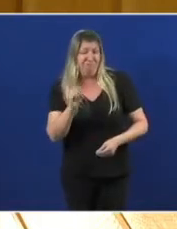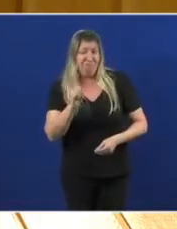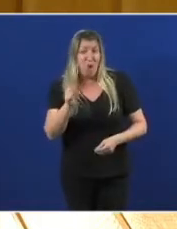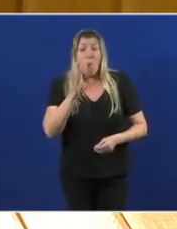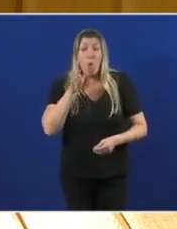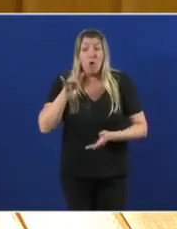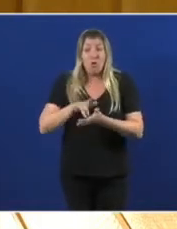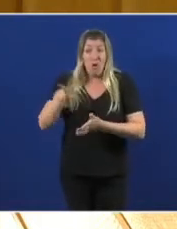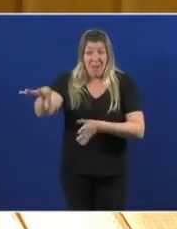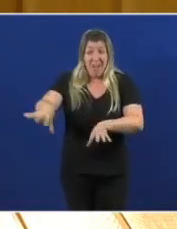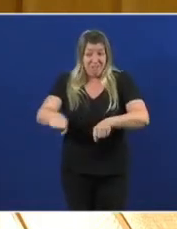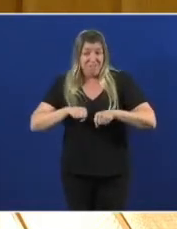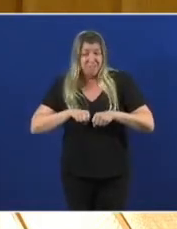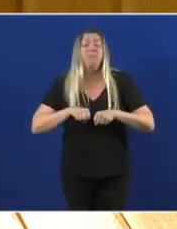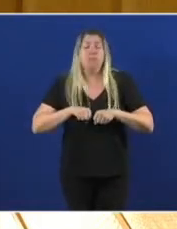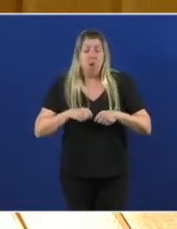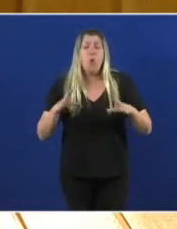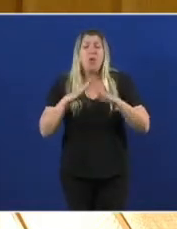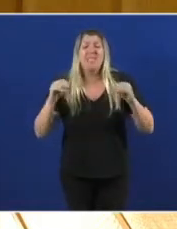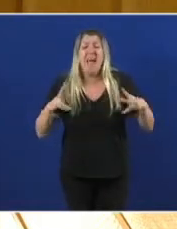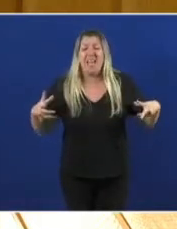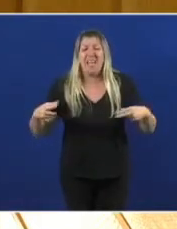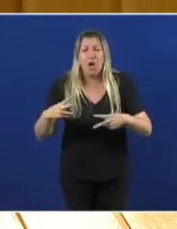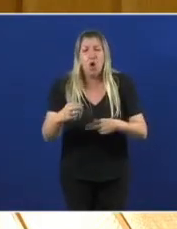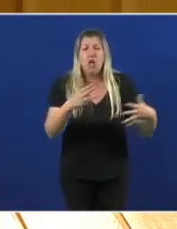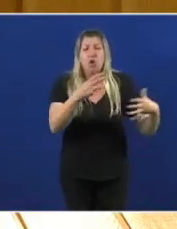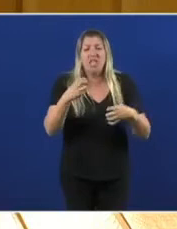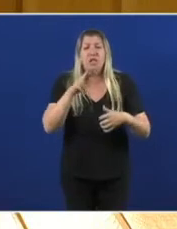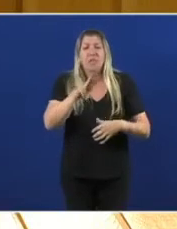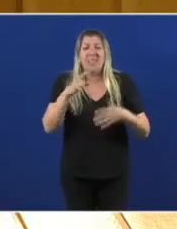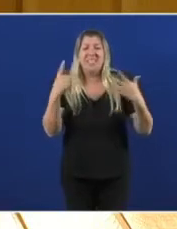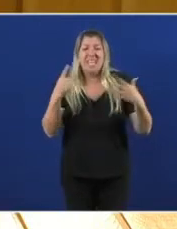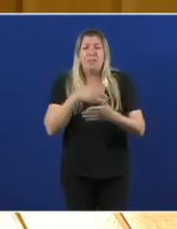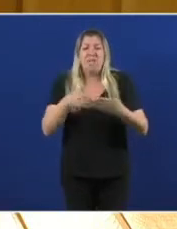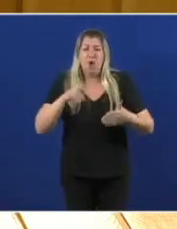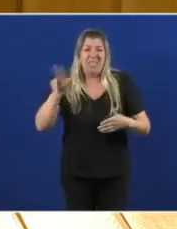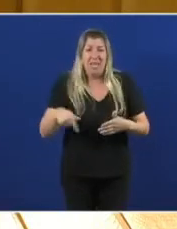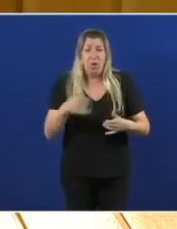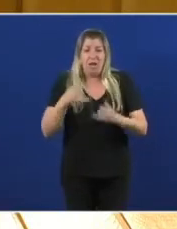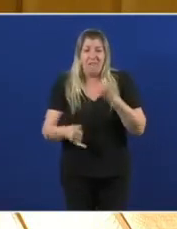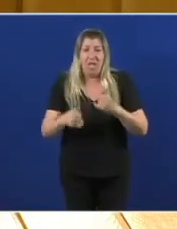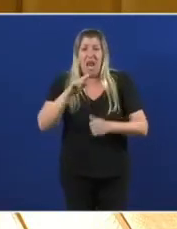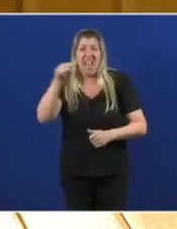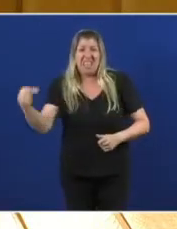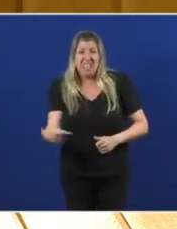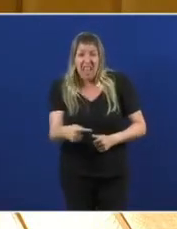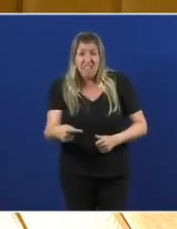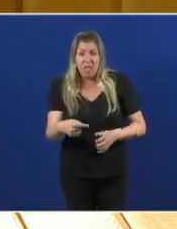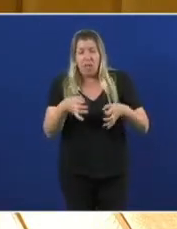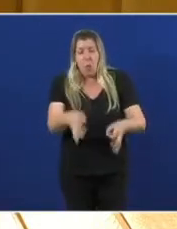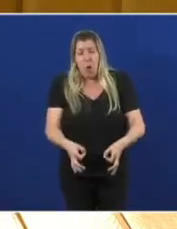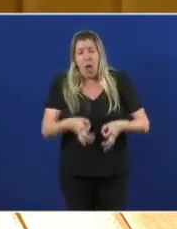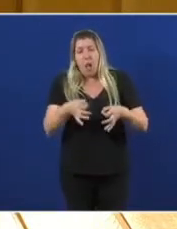chegada acumulan un recorte de 826 millóns de euros arrastrando un déficit crónico de finanzamento